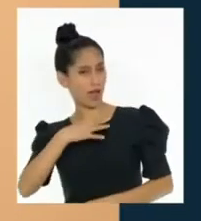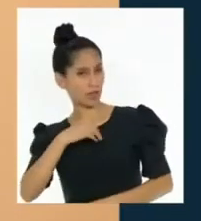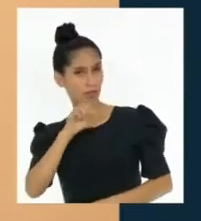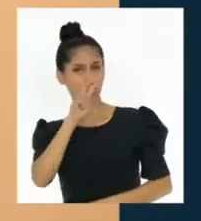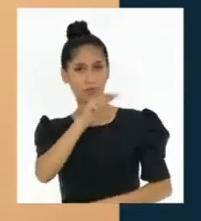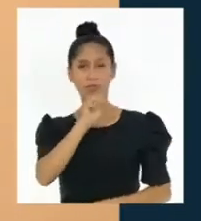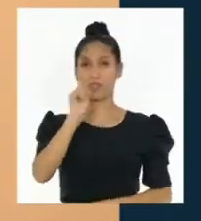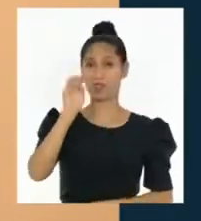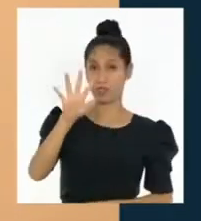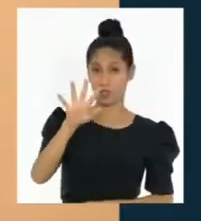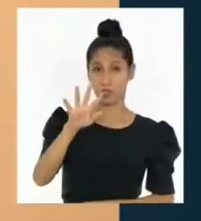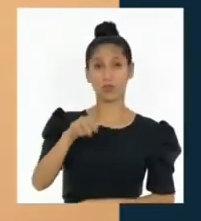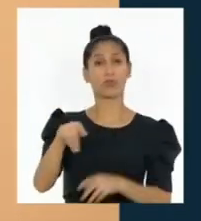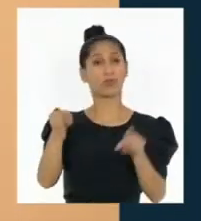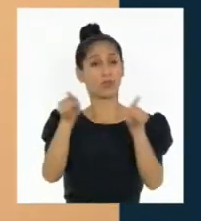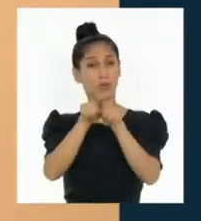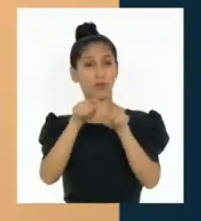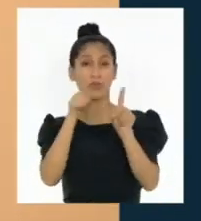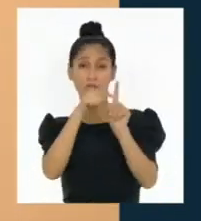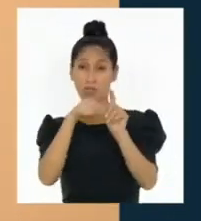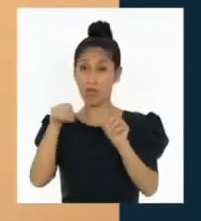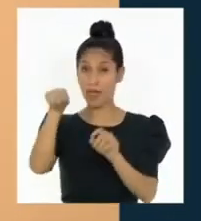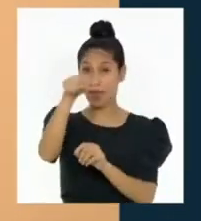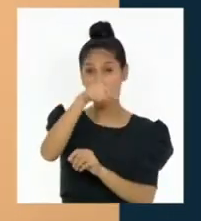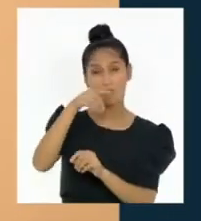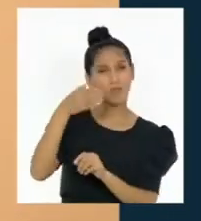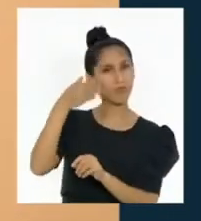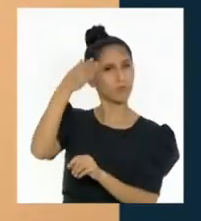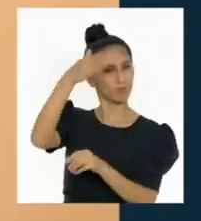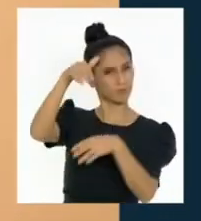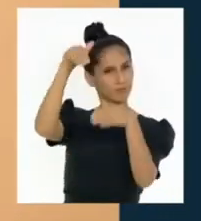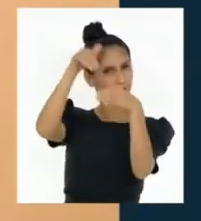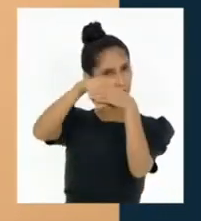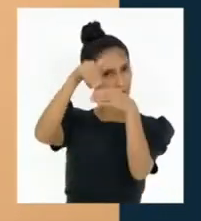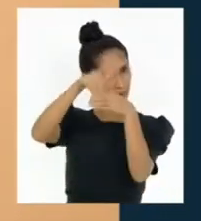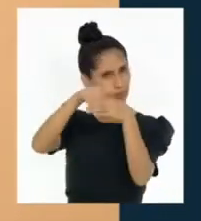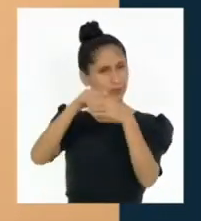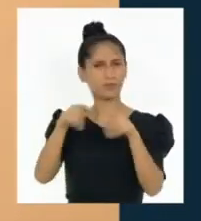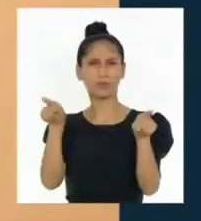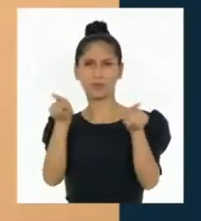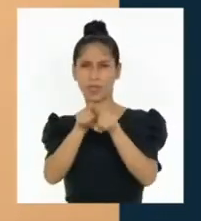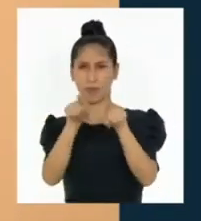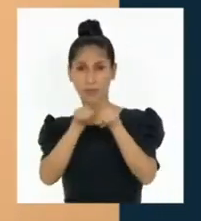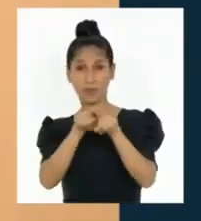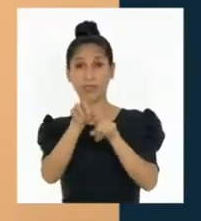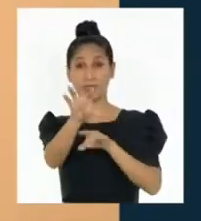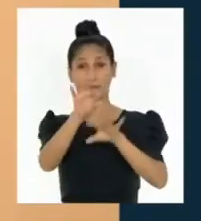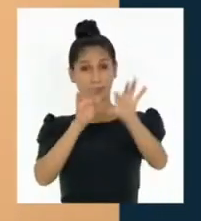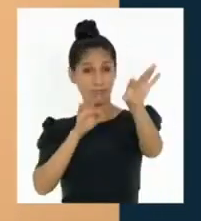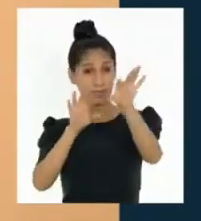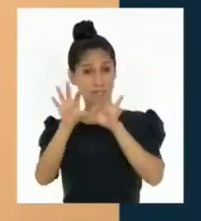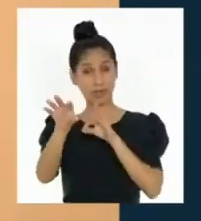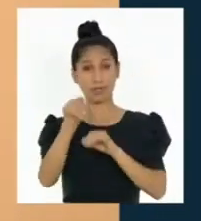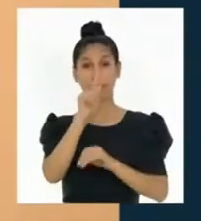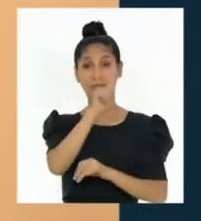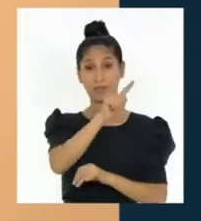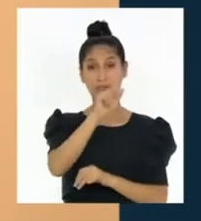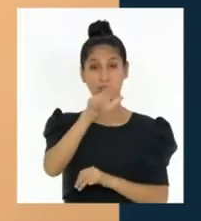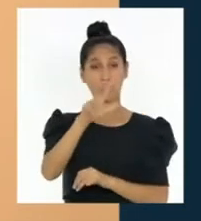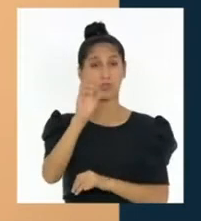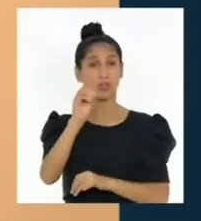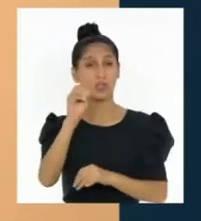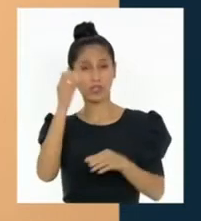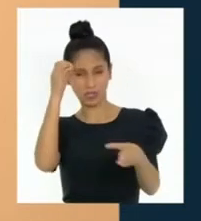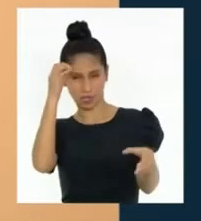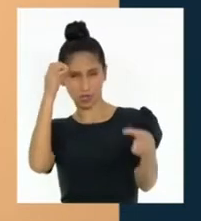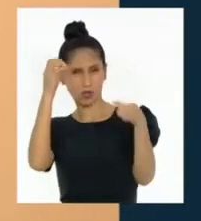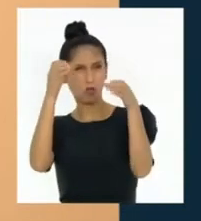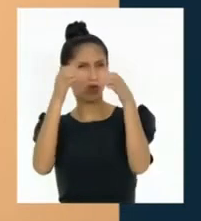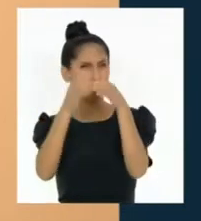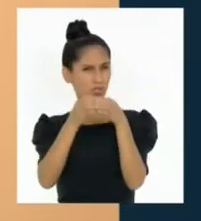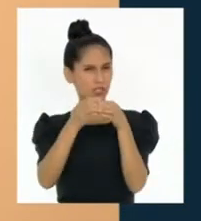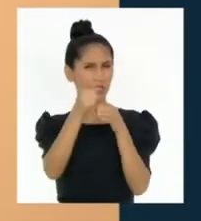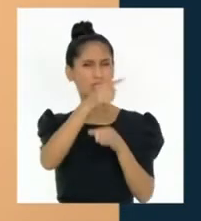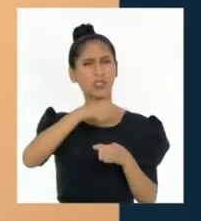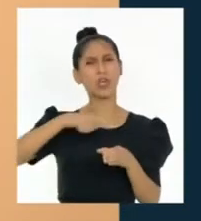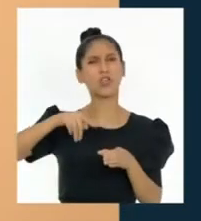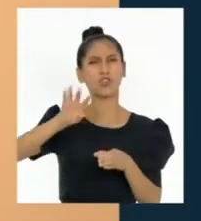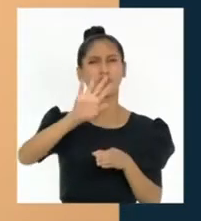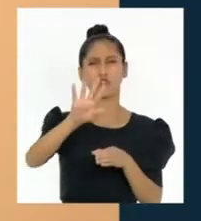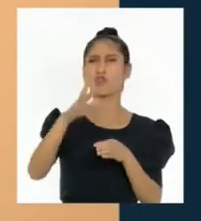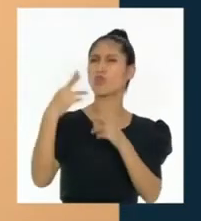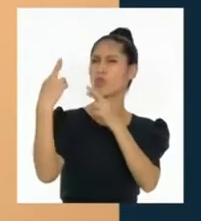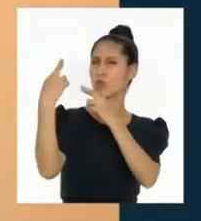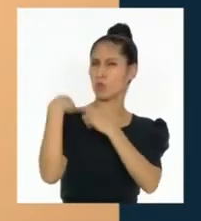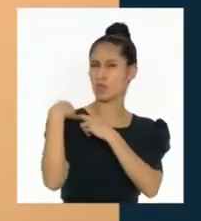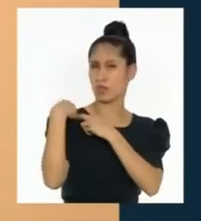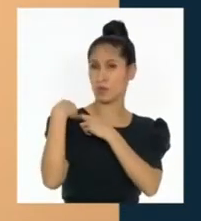sufragio. Se eligen a 130 congresistas en 27 distritos electorales, quienes asumirán el cargo por un